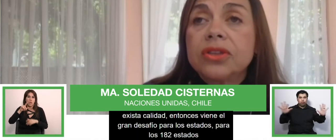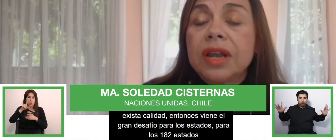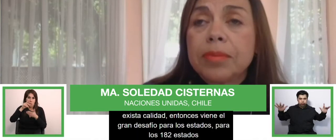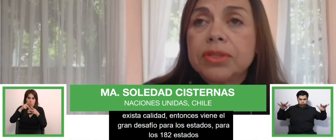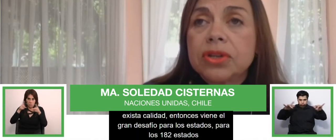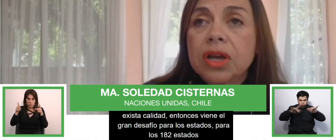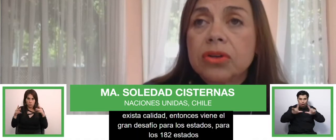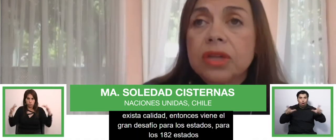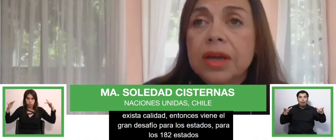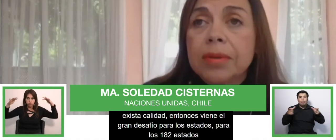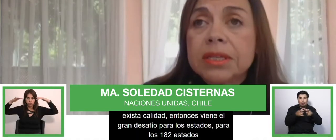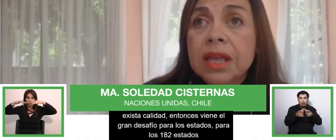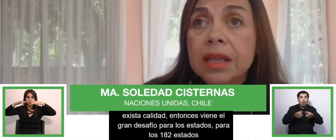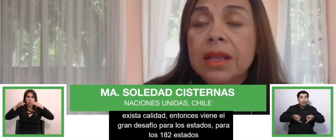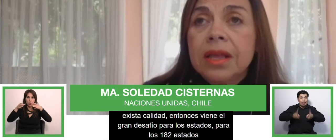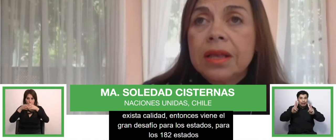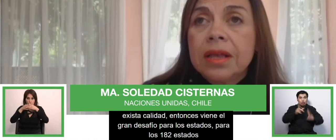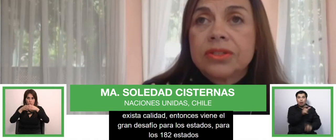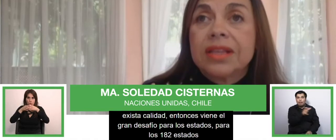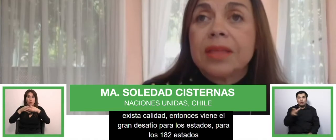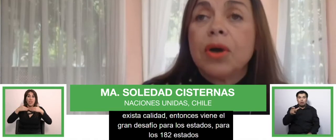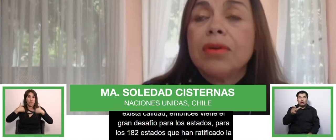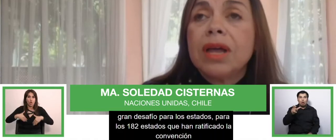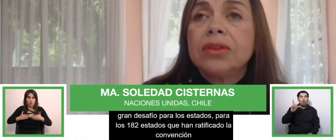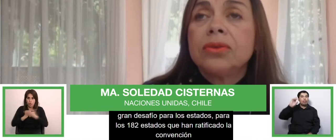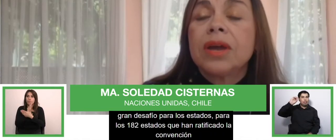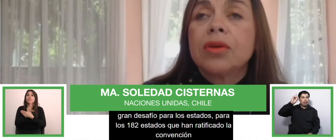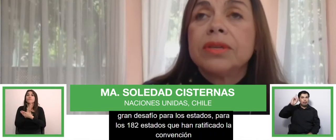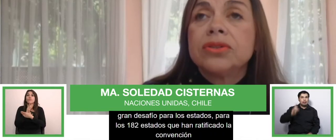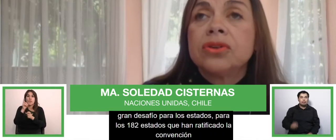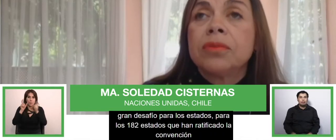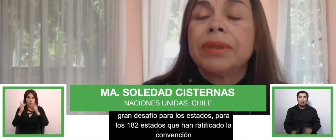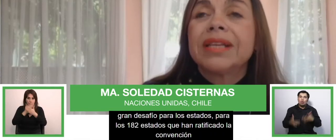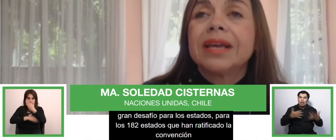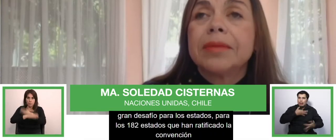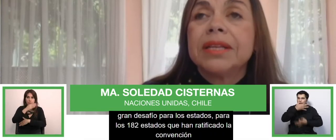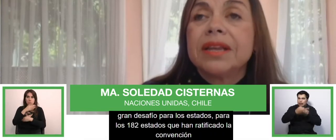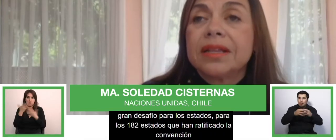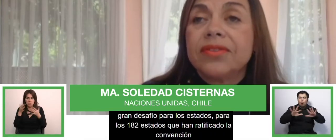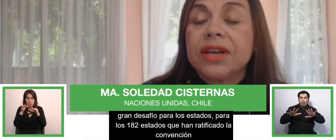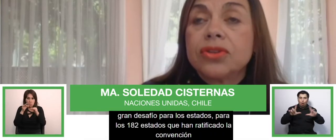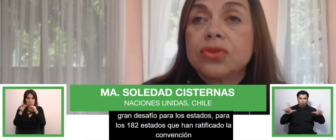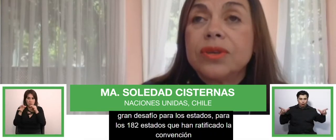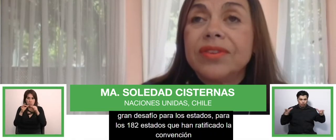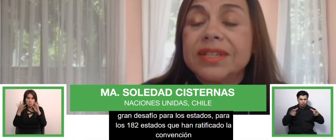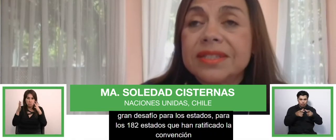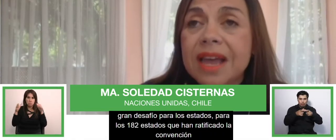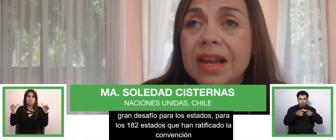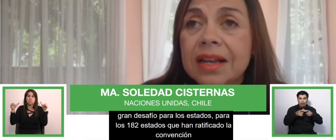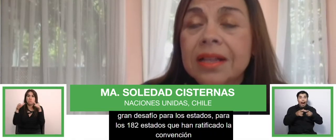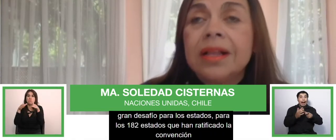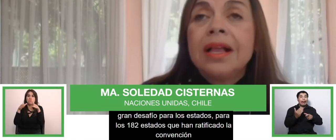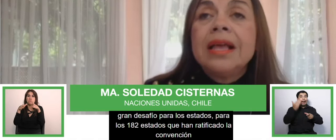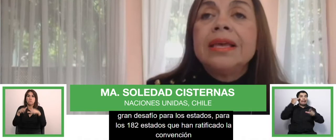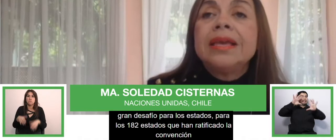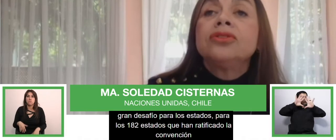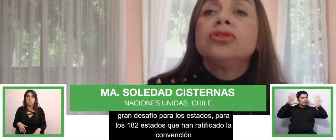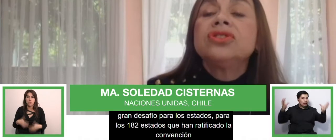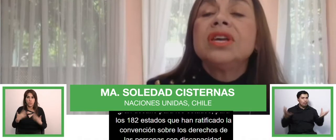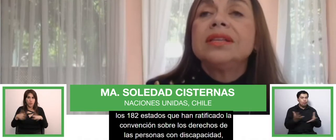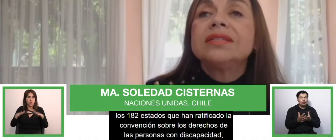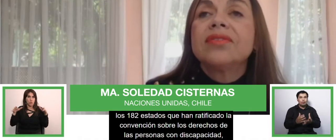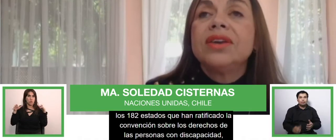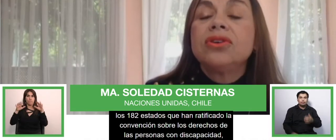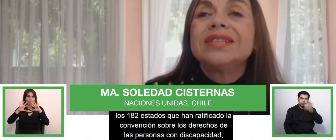los Derechos de las Personas con Discapacidad. O sea, estamos hablando de una convención con prácticamente ratificación universal. Y